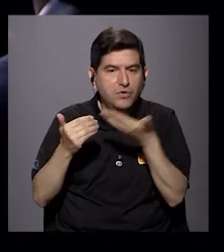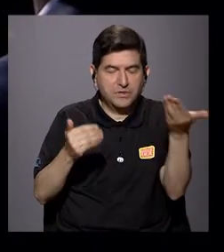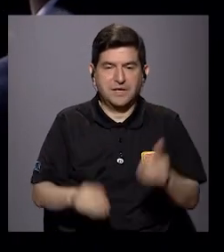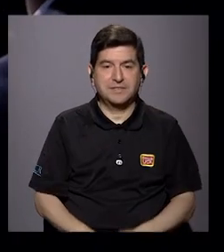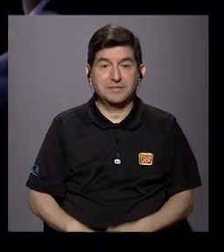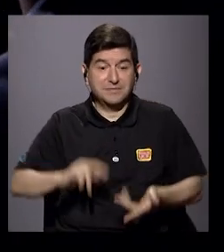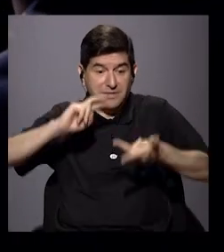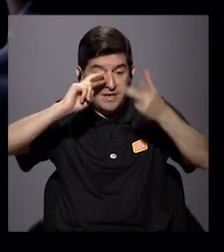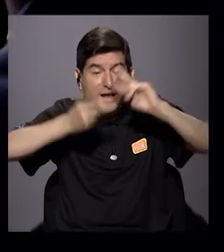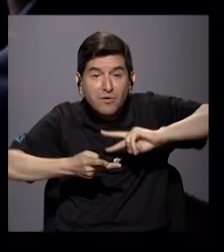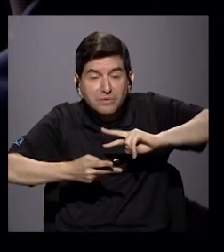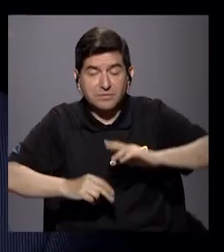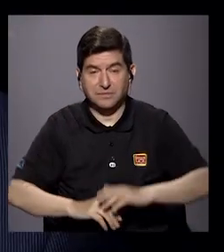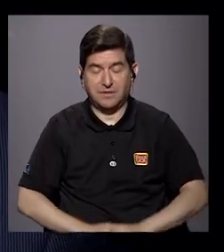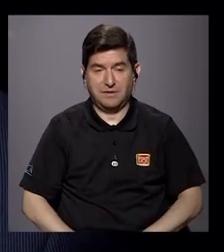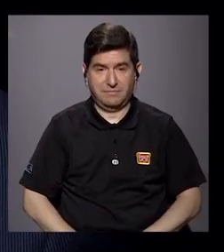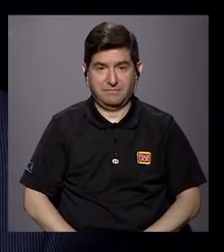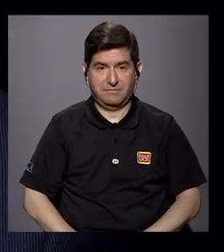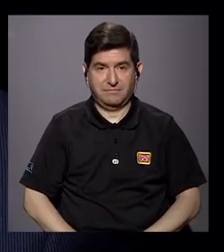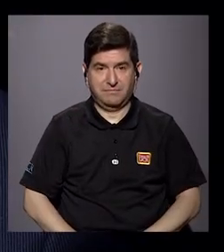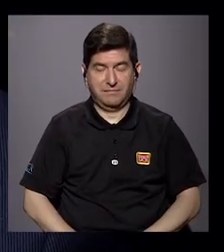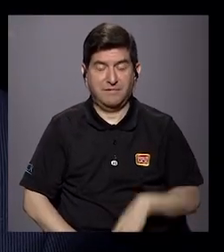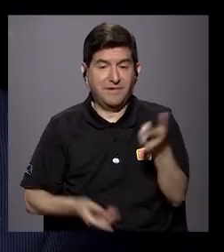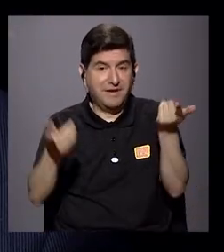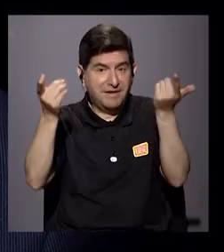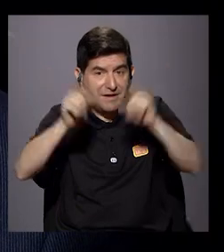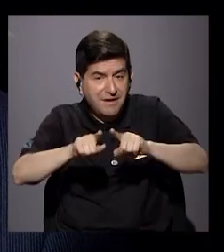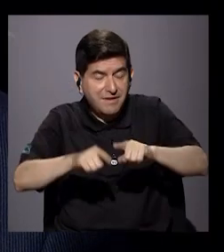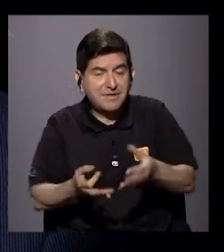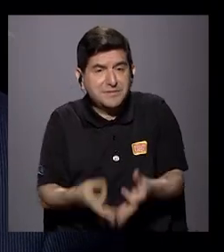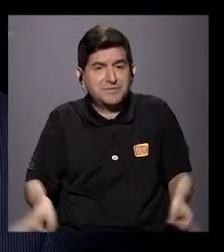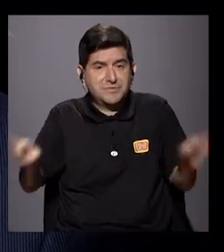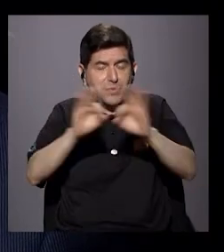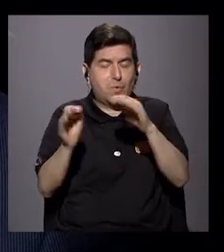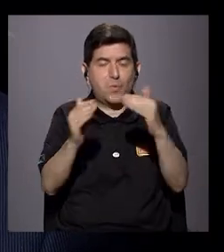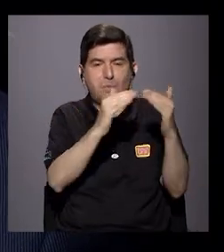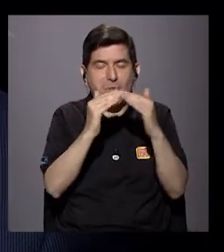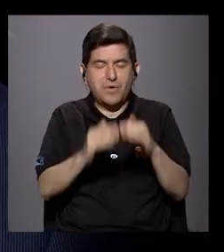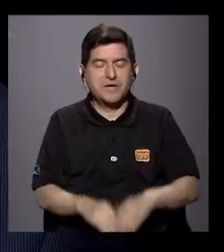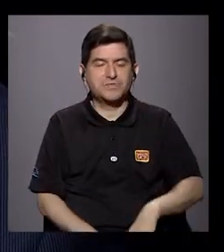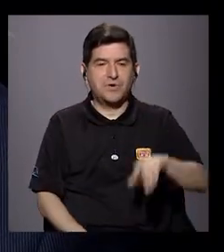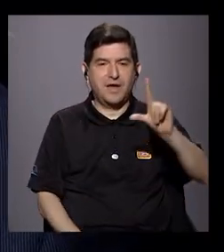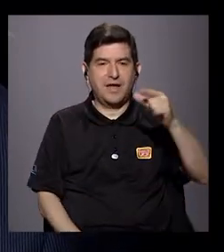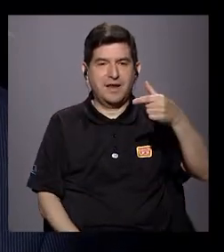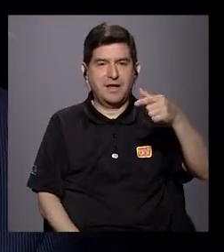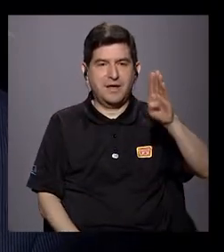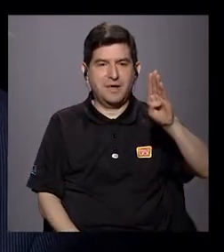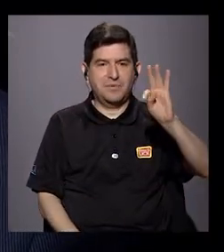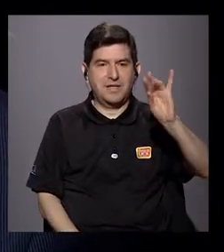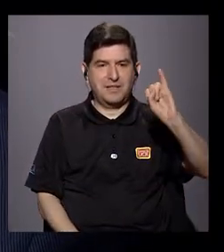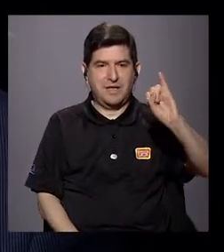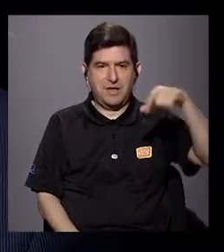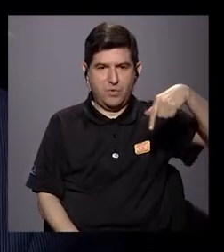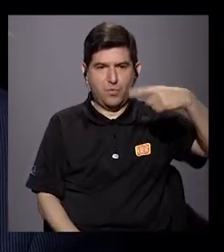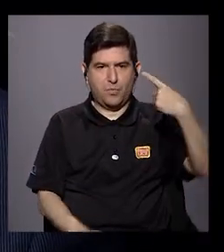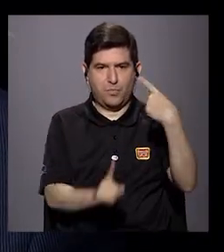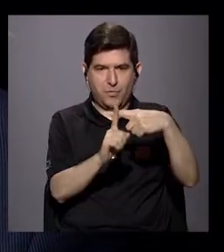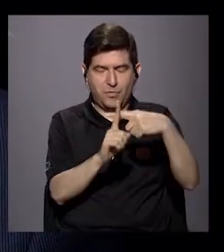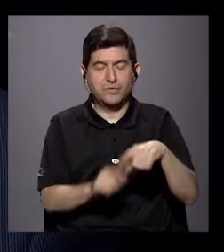contraproducente hacerlo. Y en este caso, fundamental, la población LGTBI, yo siempre recuerdo un tema.